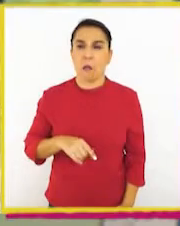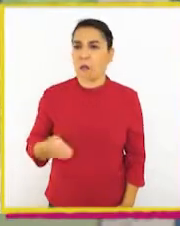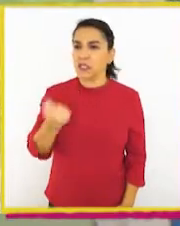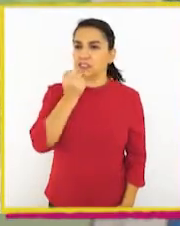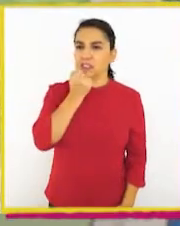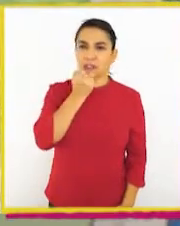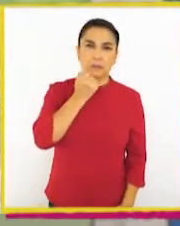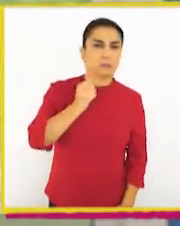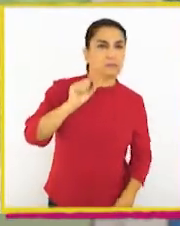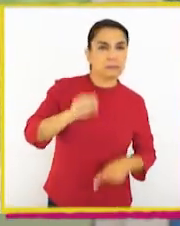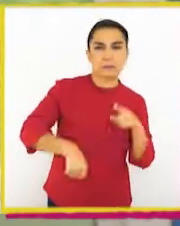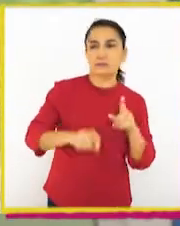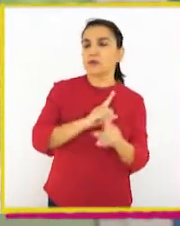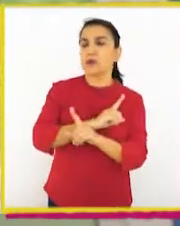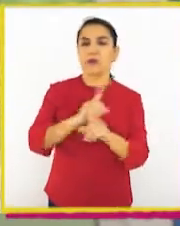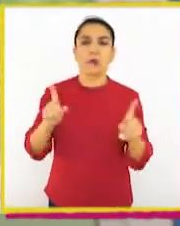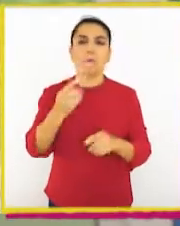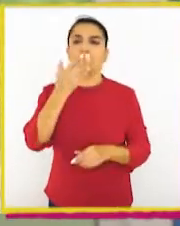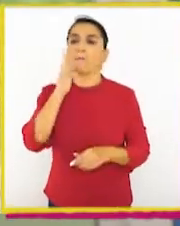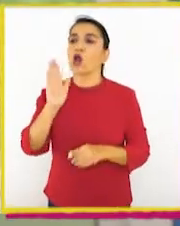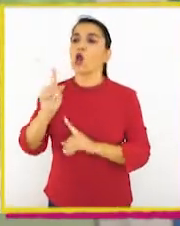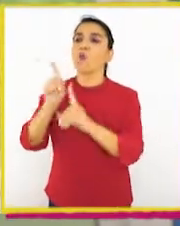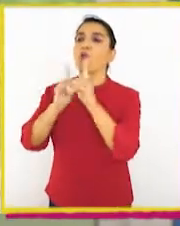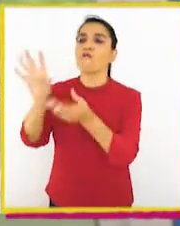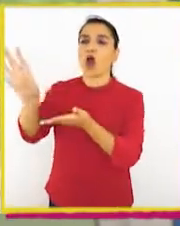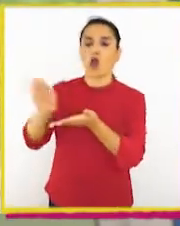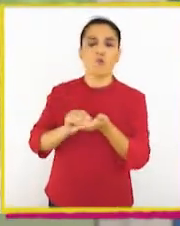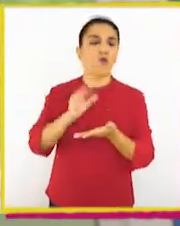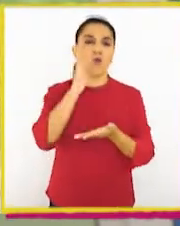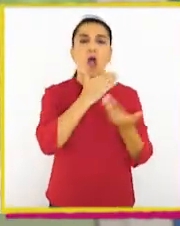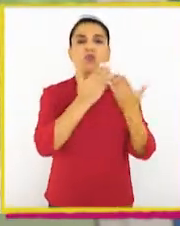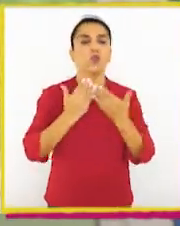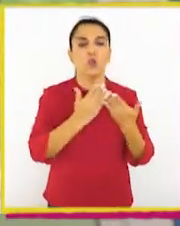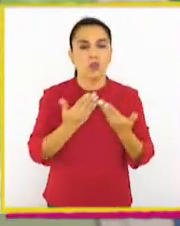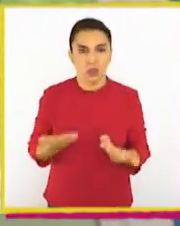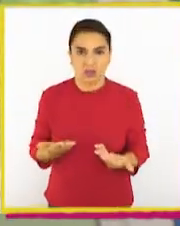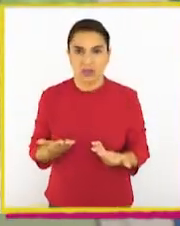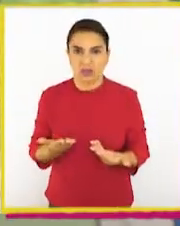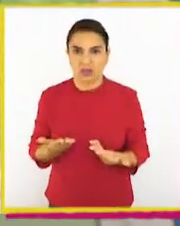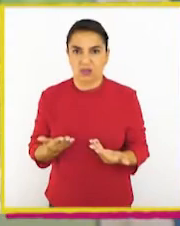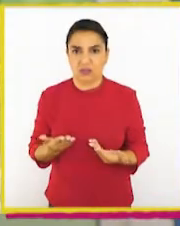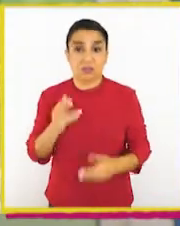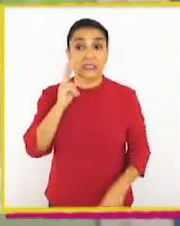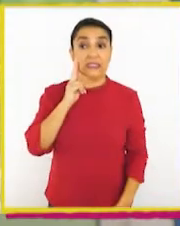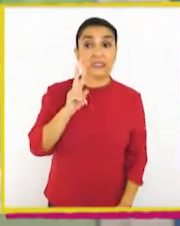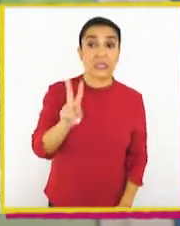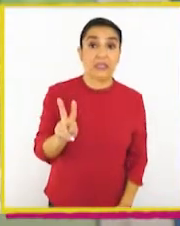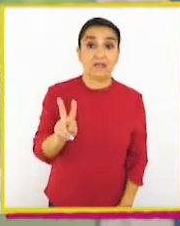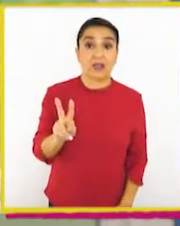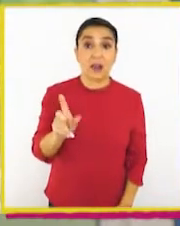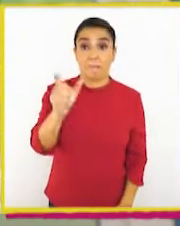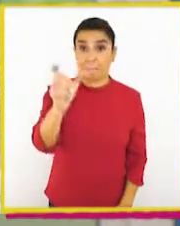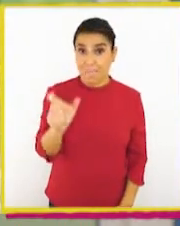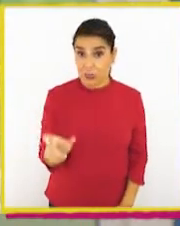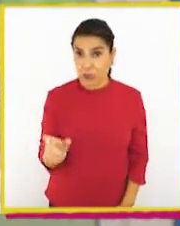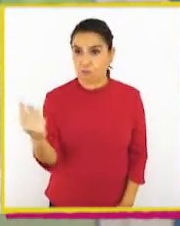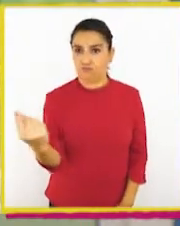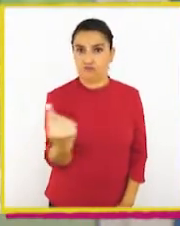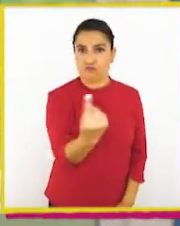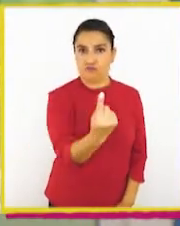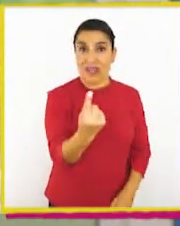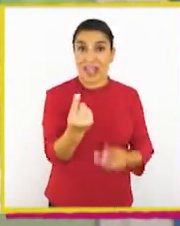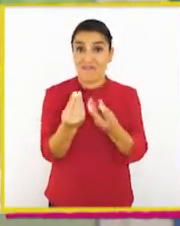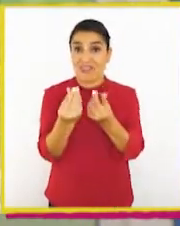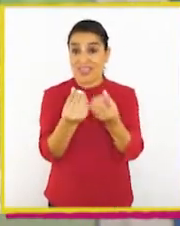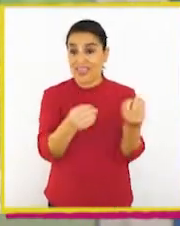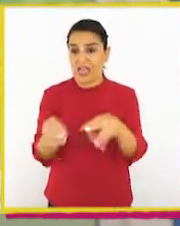reconocieran sus errores. Que prefieran copiar en una prueba porque no estudiaron. Que si ven que si a alguien se le cae un billete